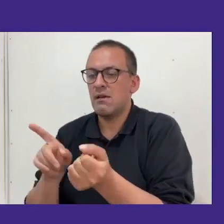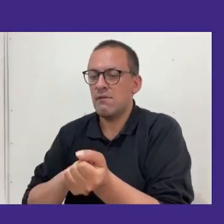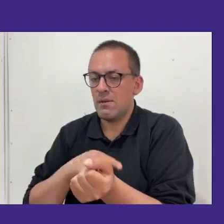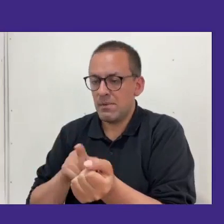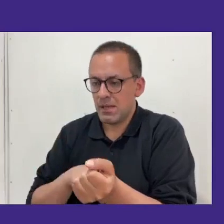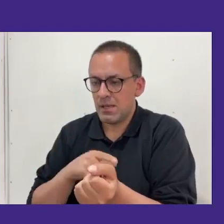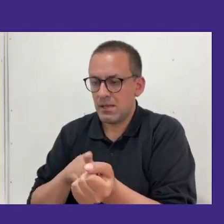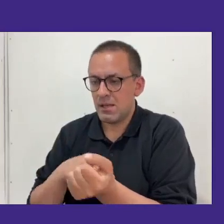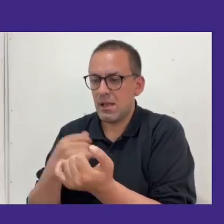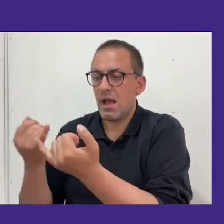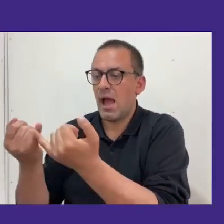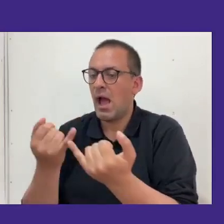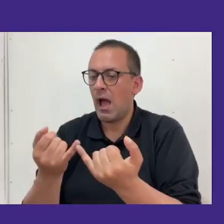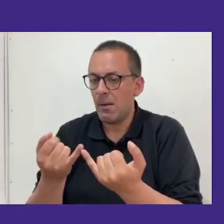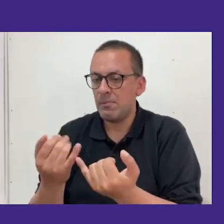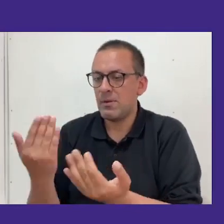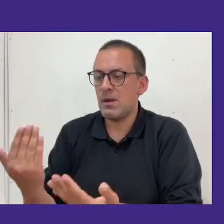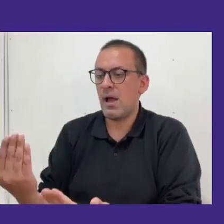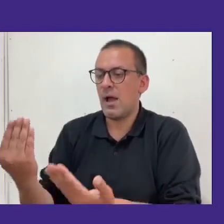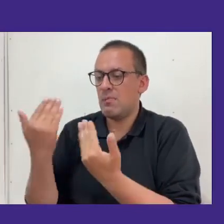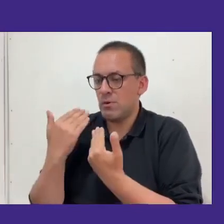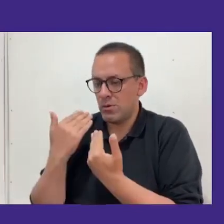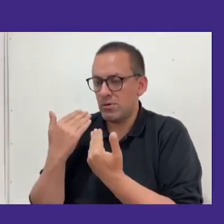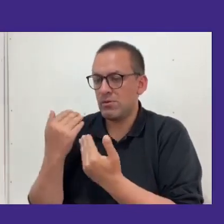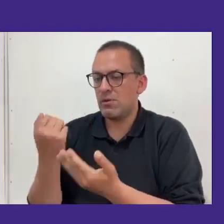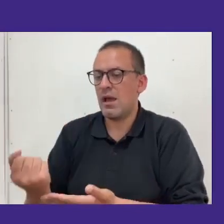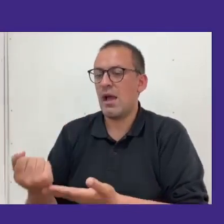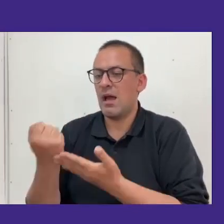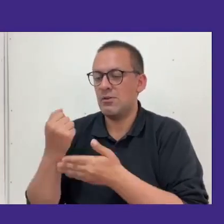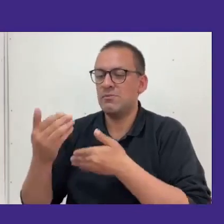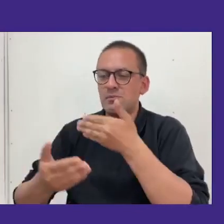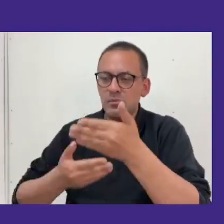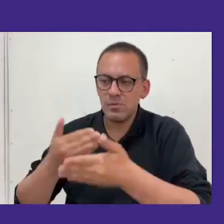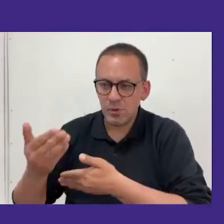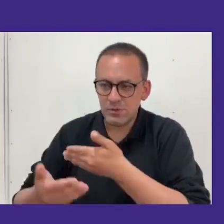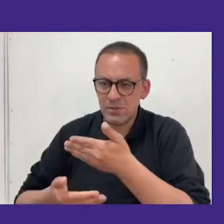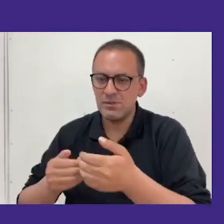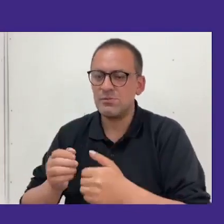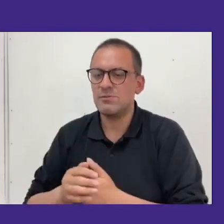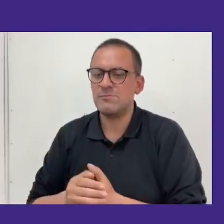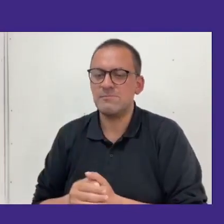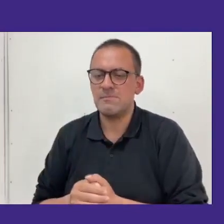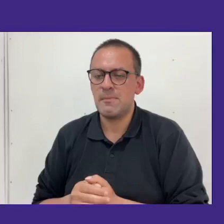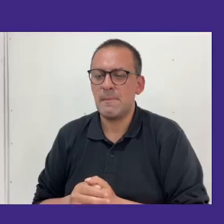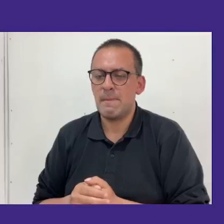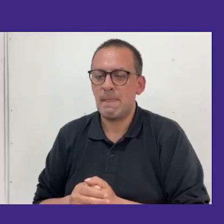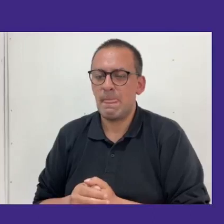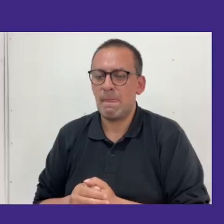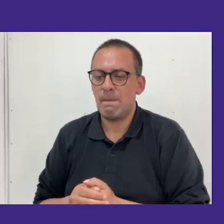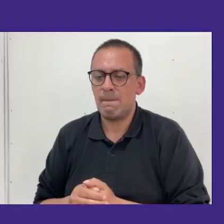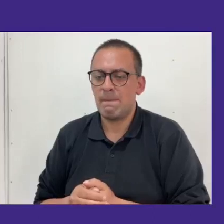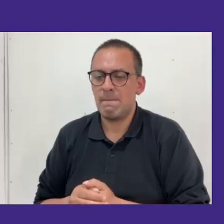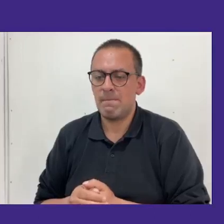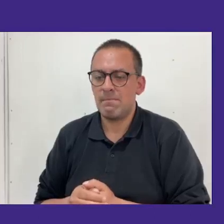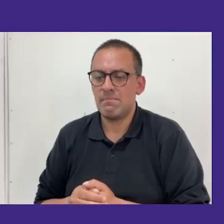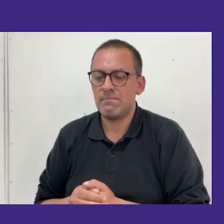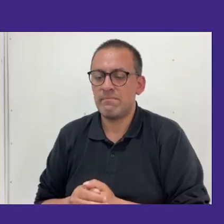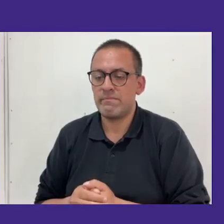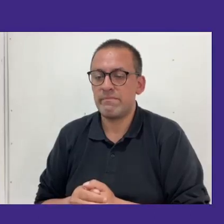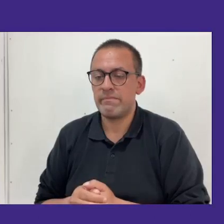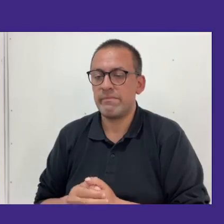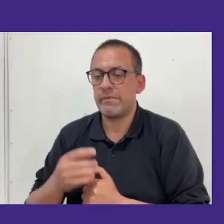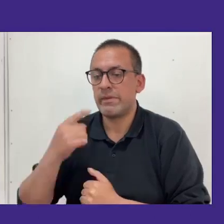y a nuestros amigos que nos han soportado y nos han ayudado en el proceso y bueno importante que